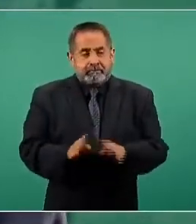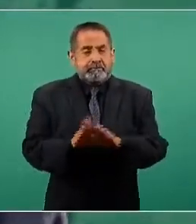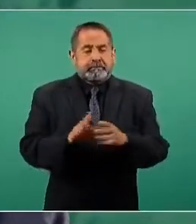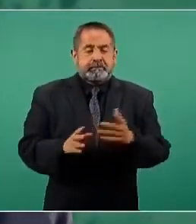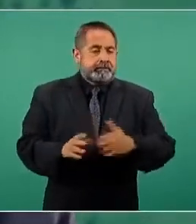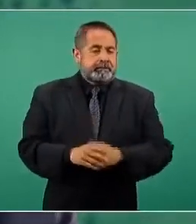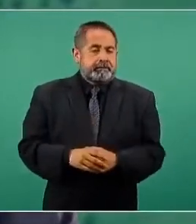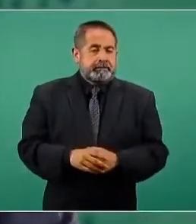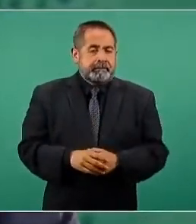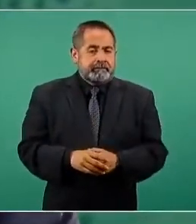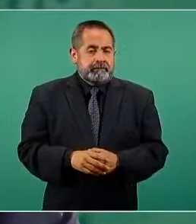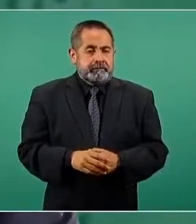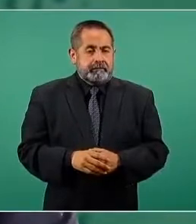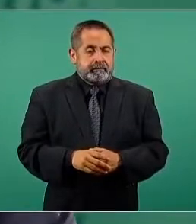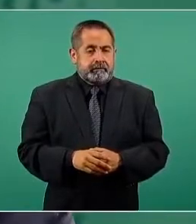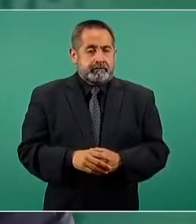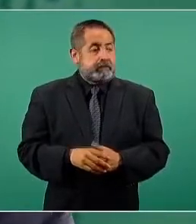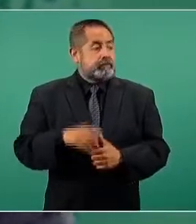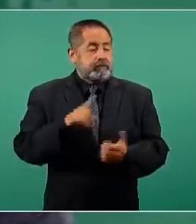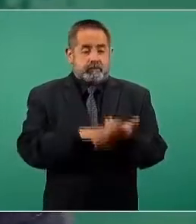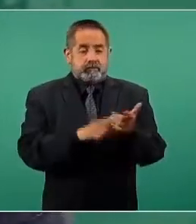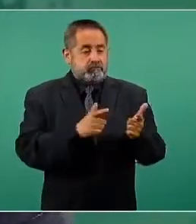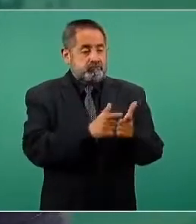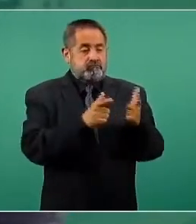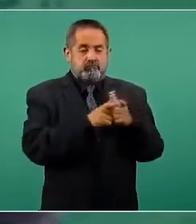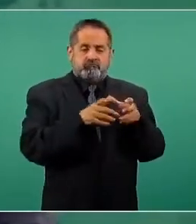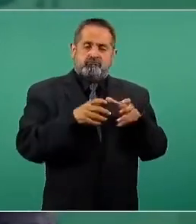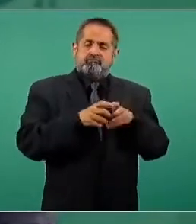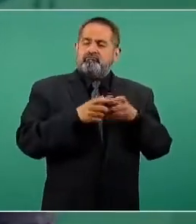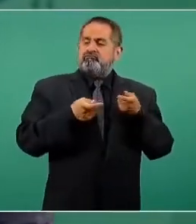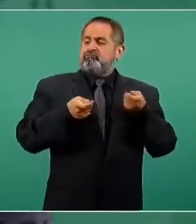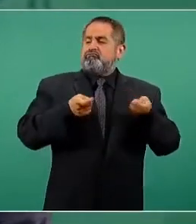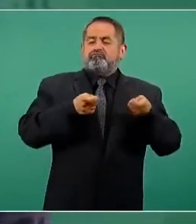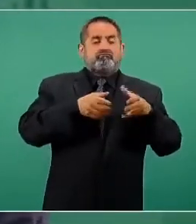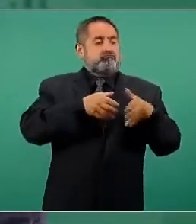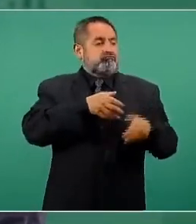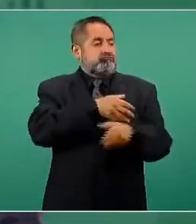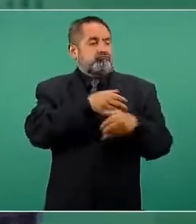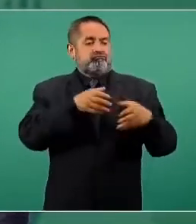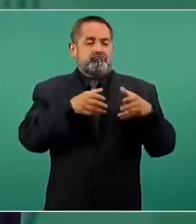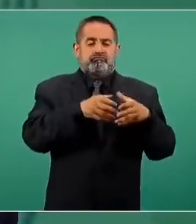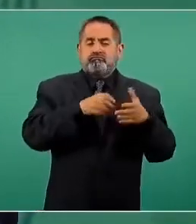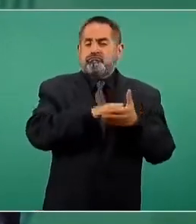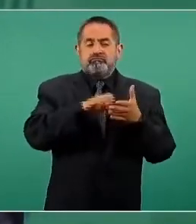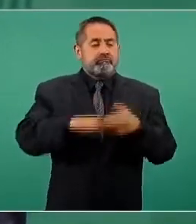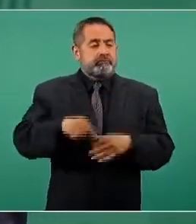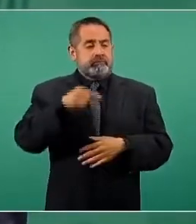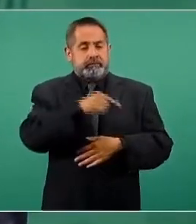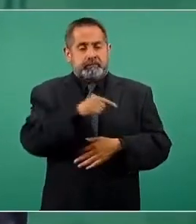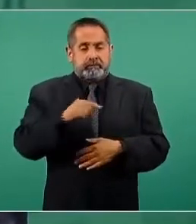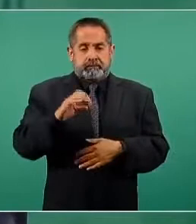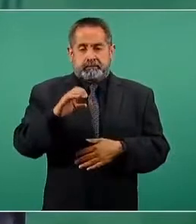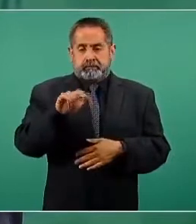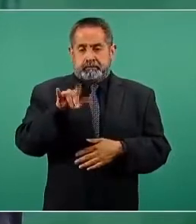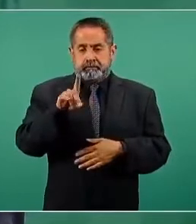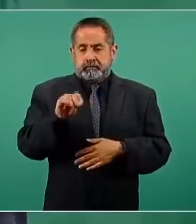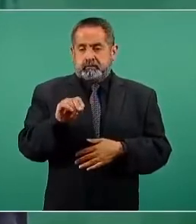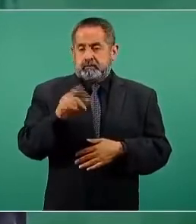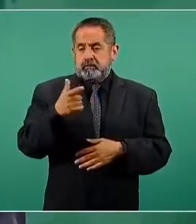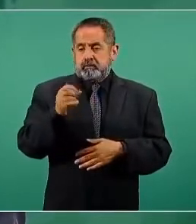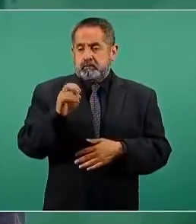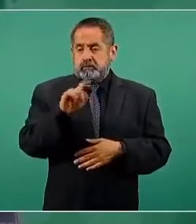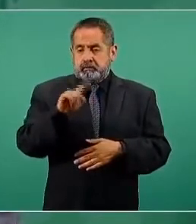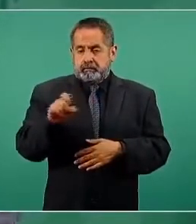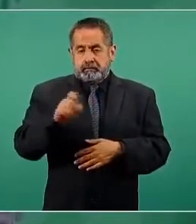Como grupos de poder, como Claudio X. González,